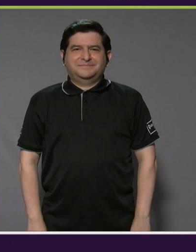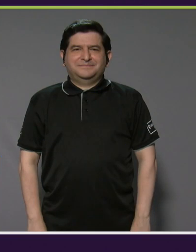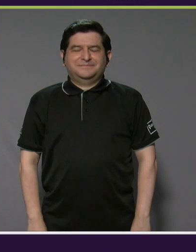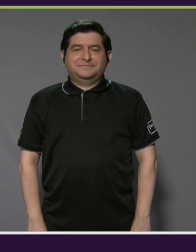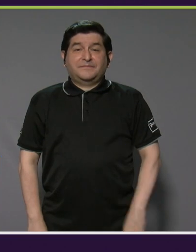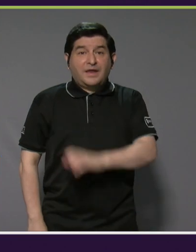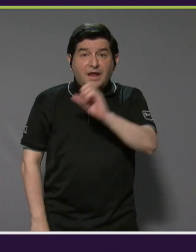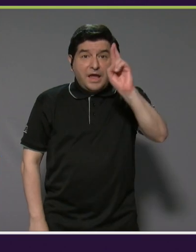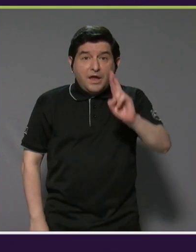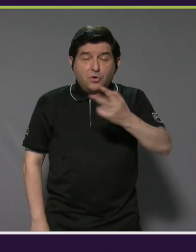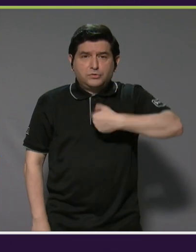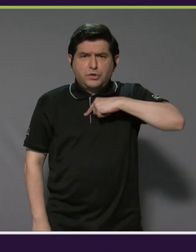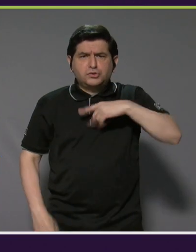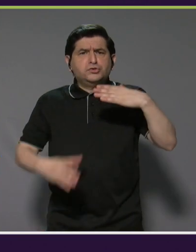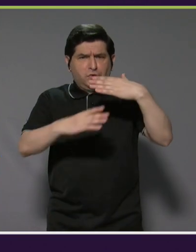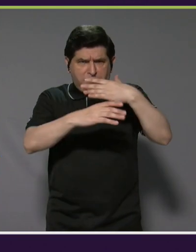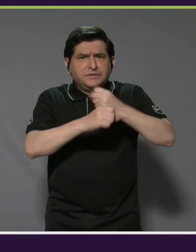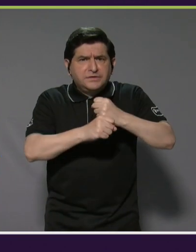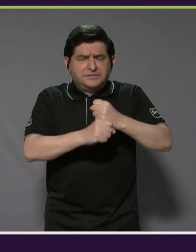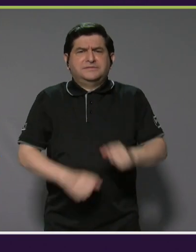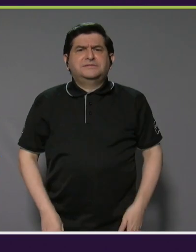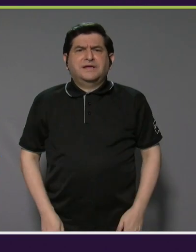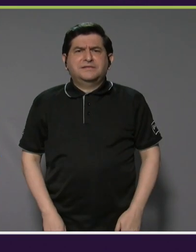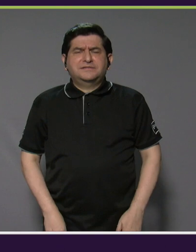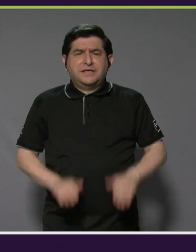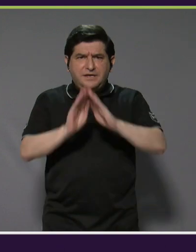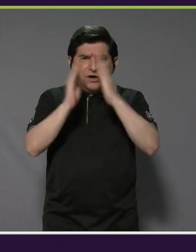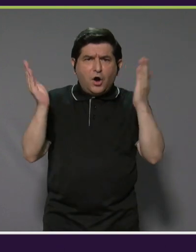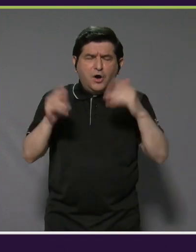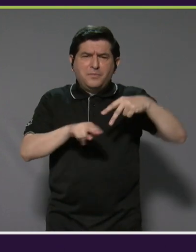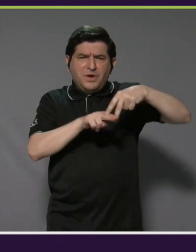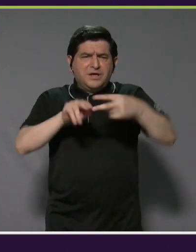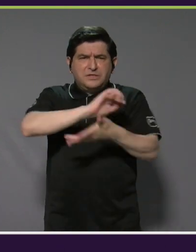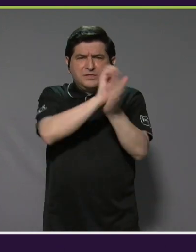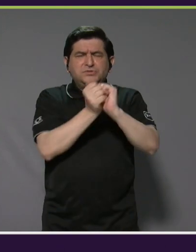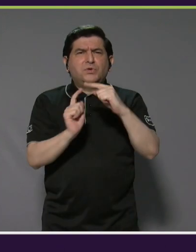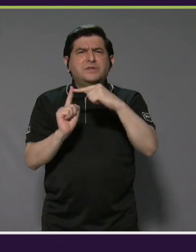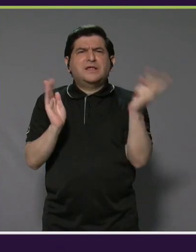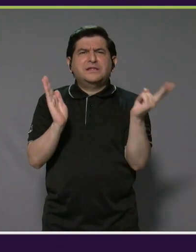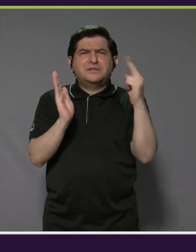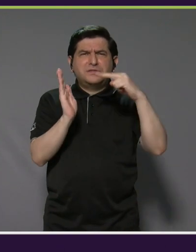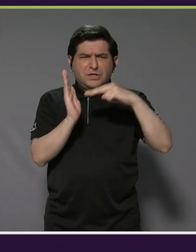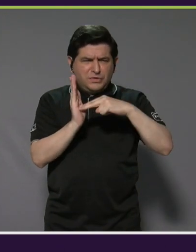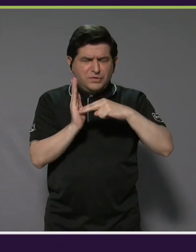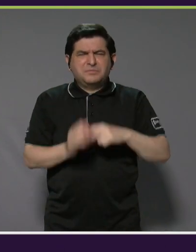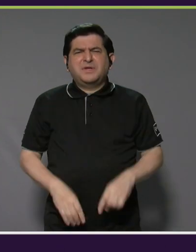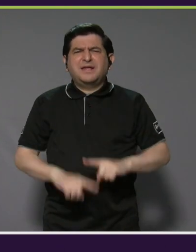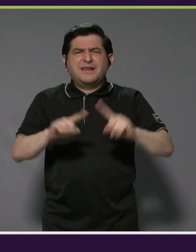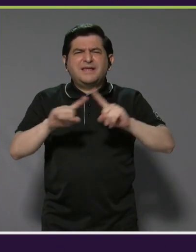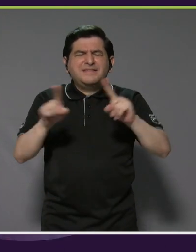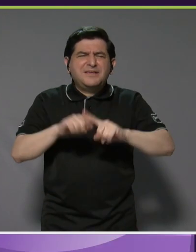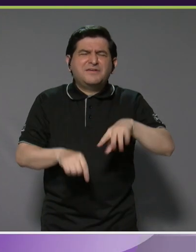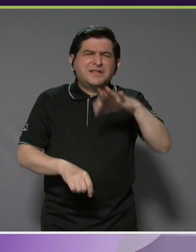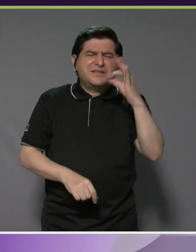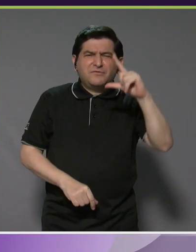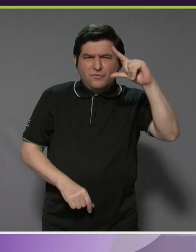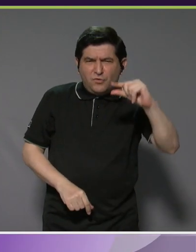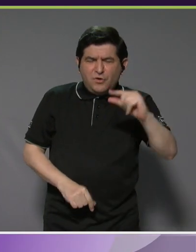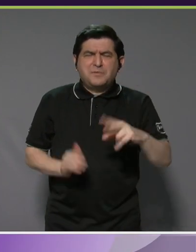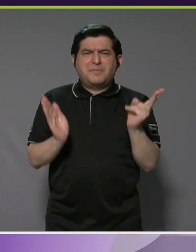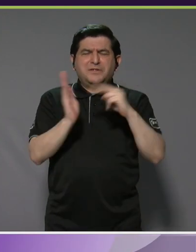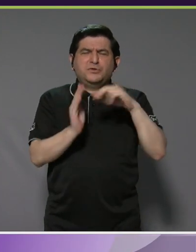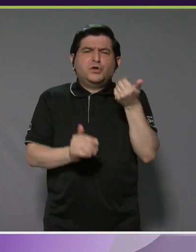En Costa Rica hemos venido realizando los opens de surf adaptados en unas versiones más pequeñitas desde el